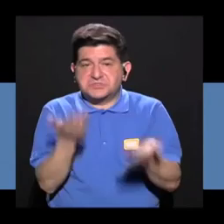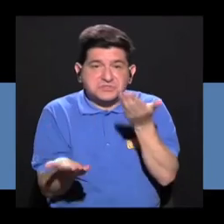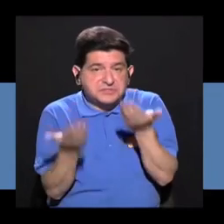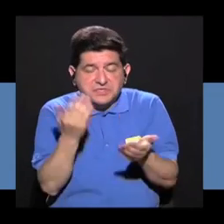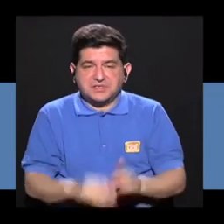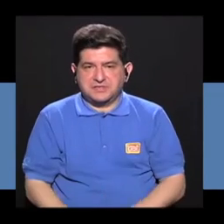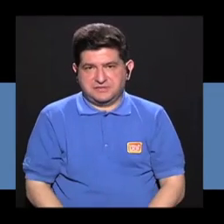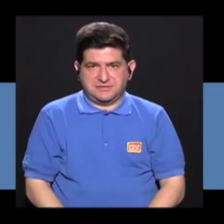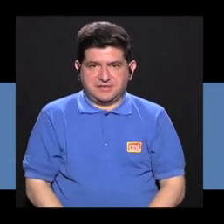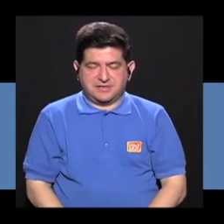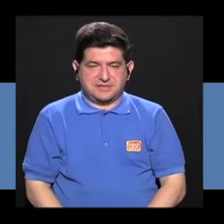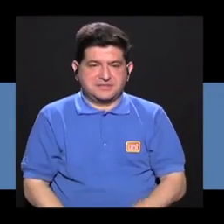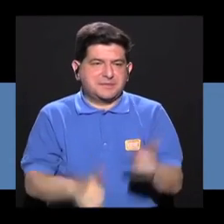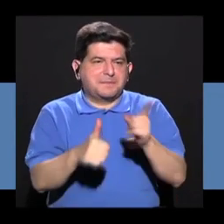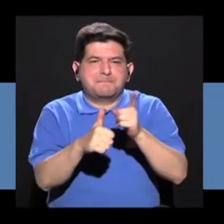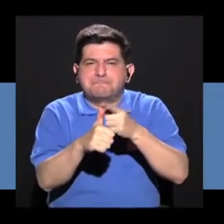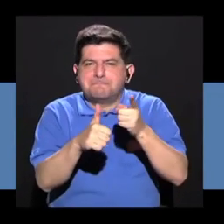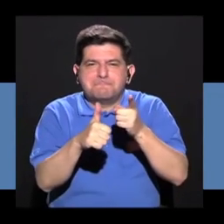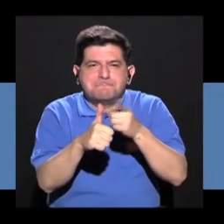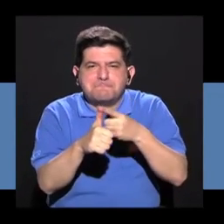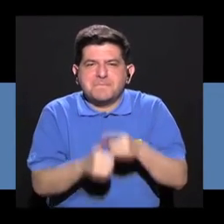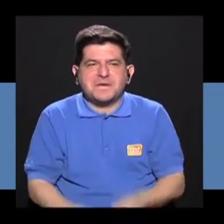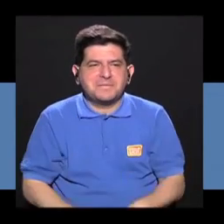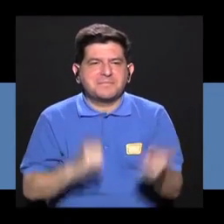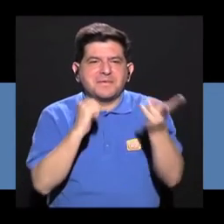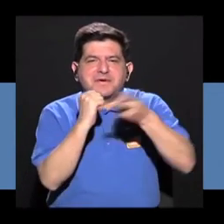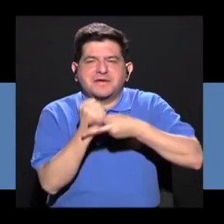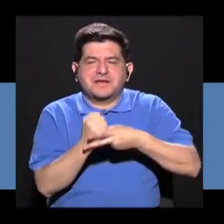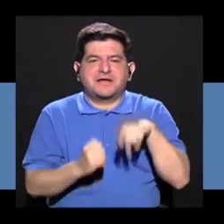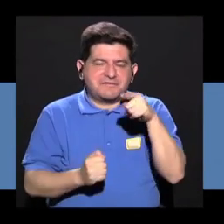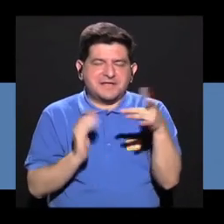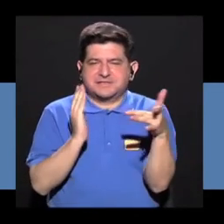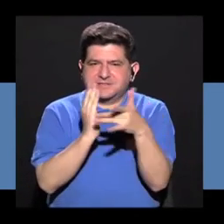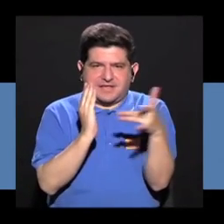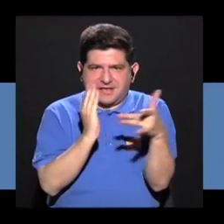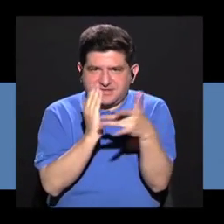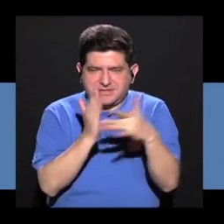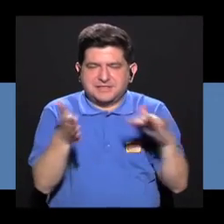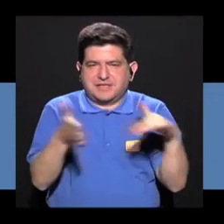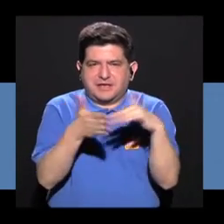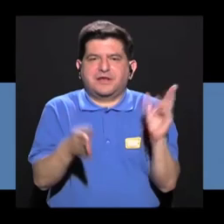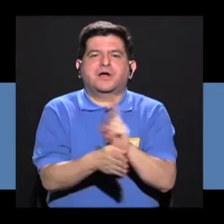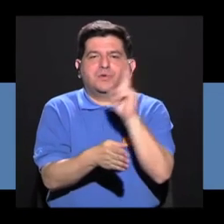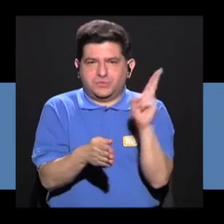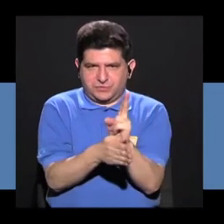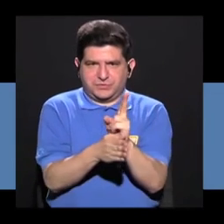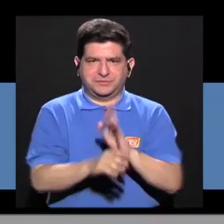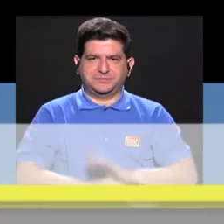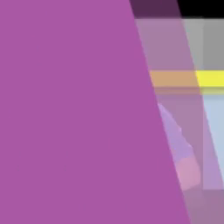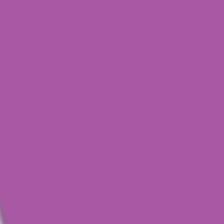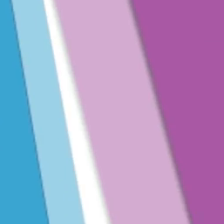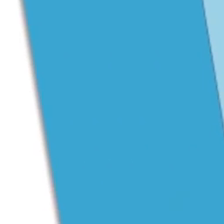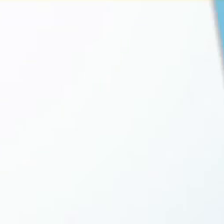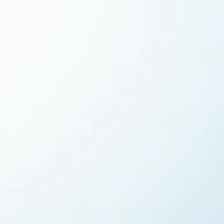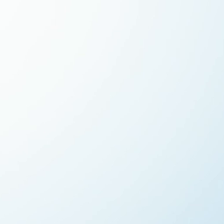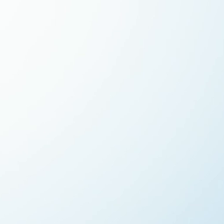Si es que no, ¿verdad?, es como su primera vez en cuanto a esta técnica de estudio.